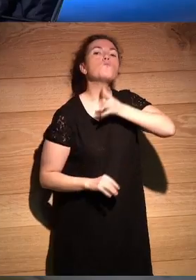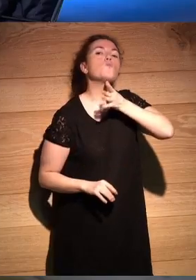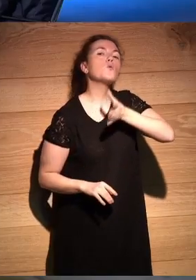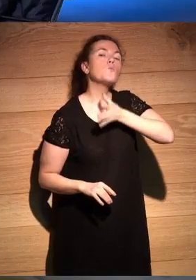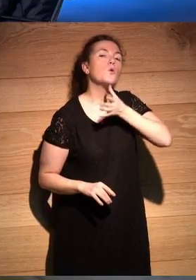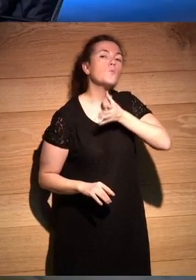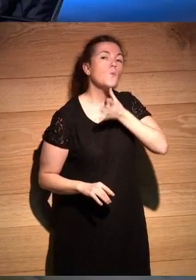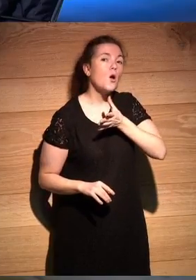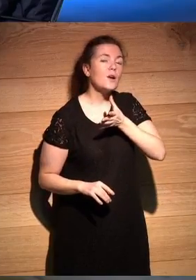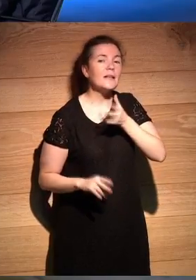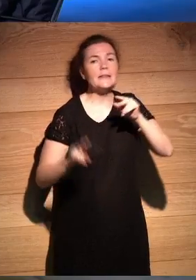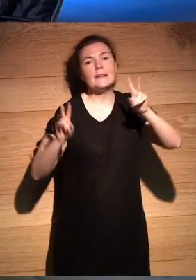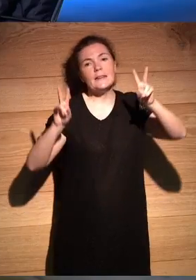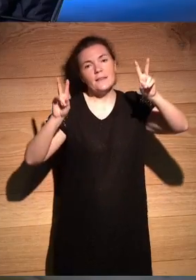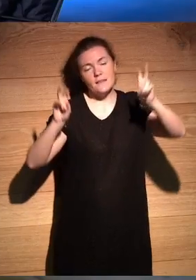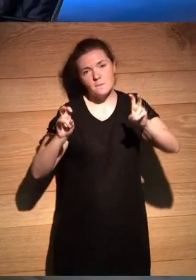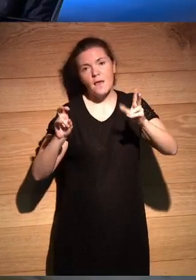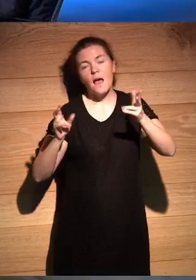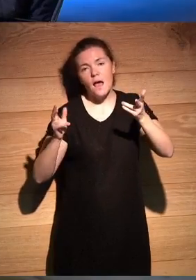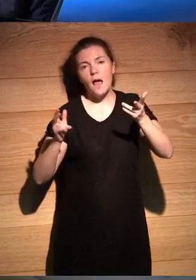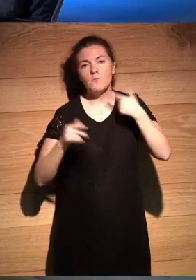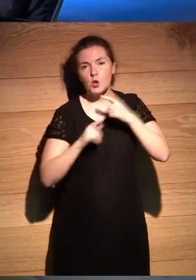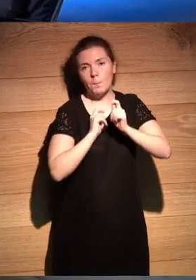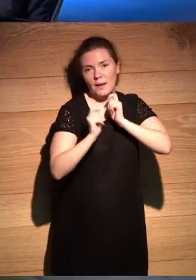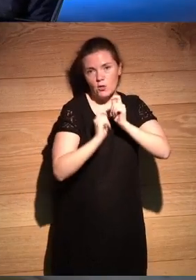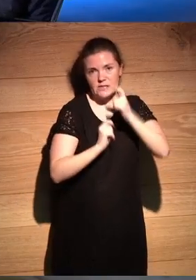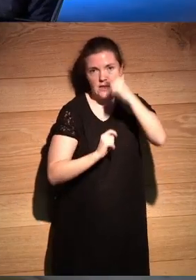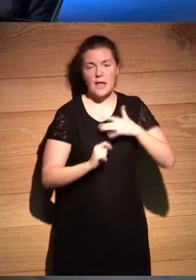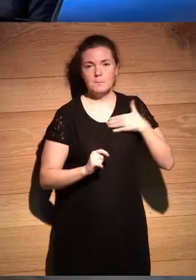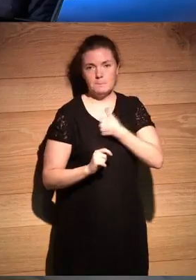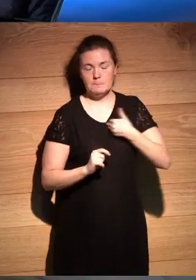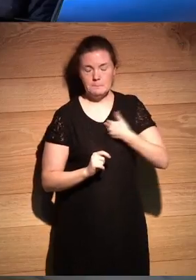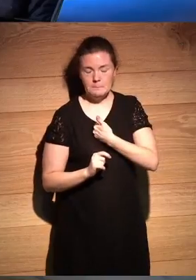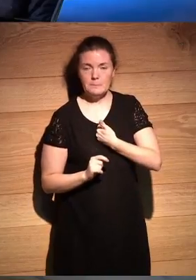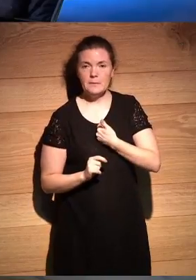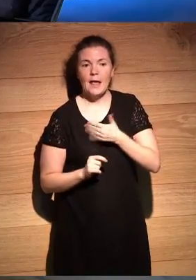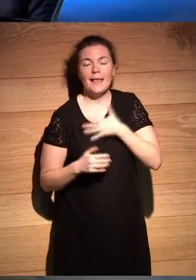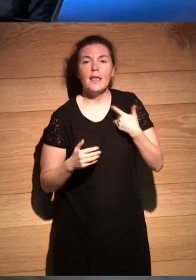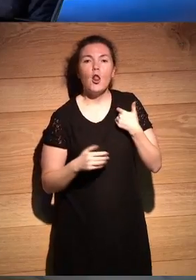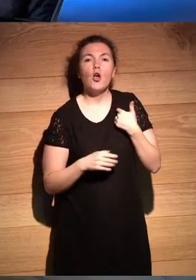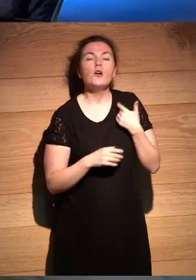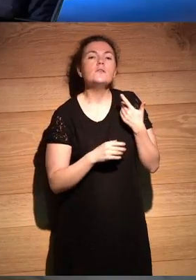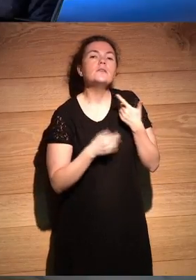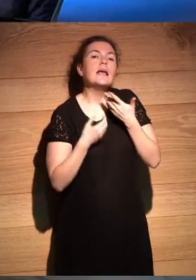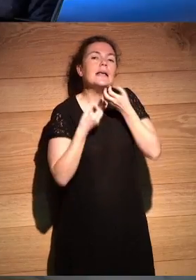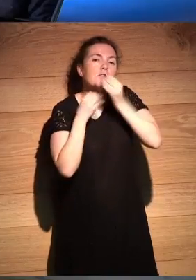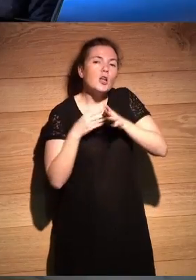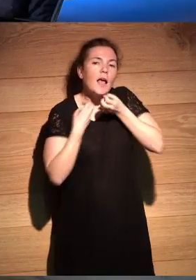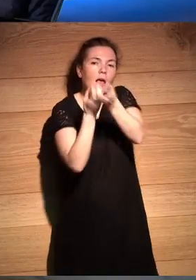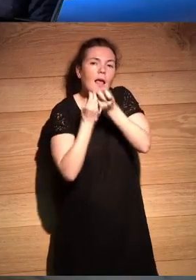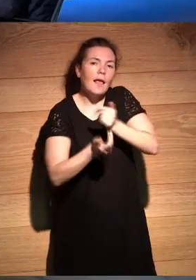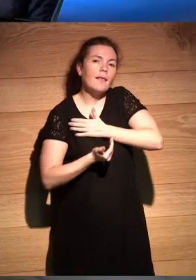evidentemente por cuestión como periodista queríamos o sea como documentalista queríamos contar una historia